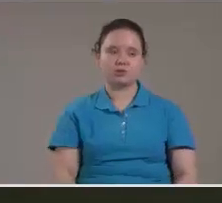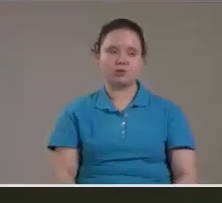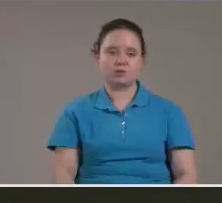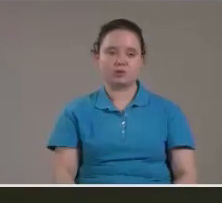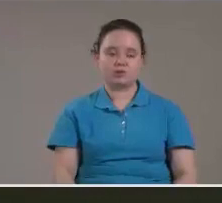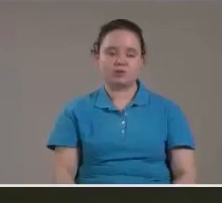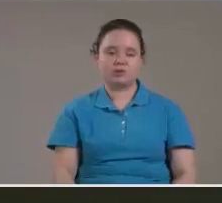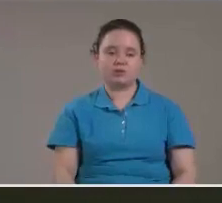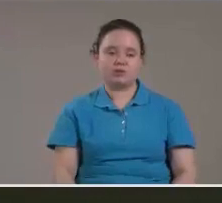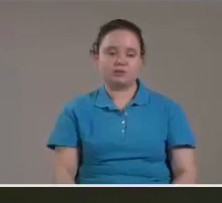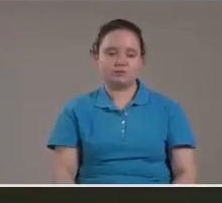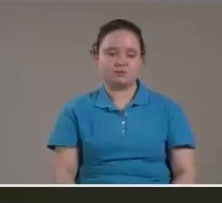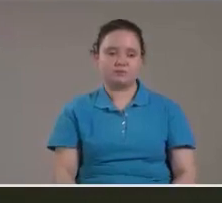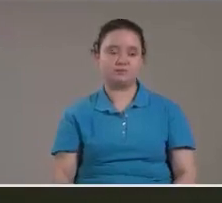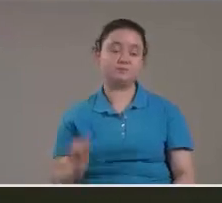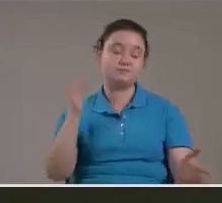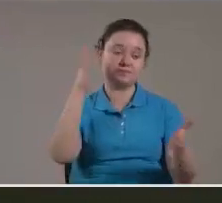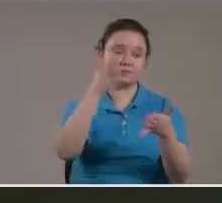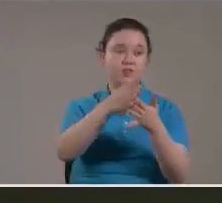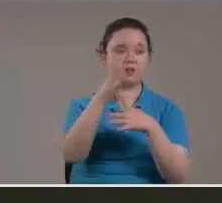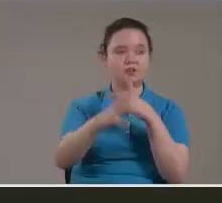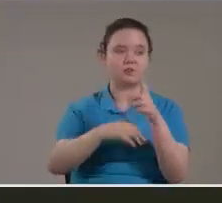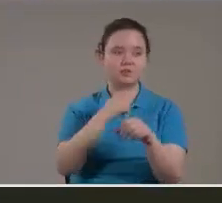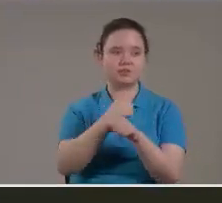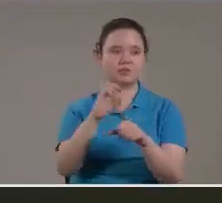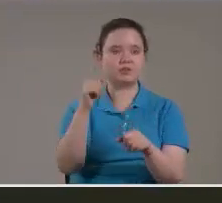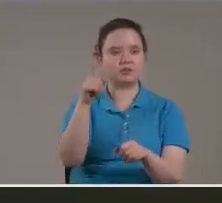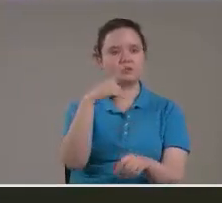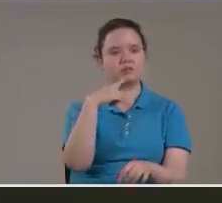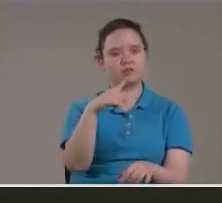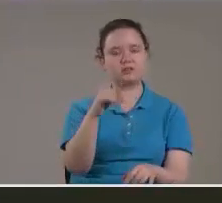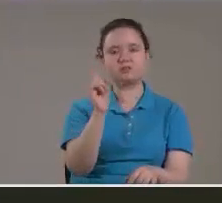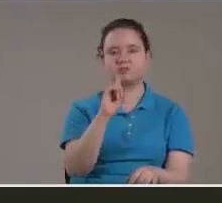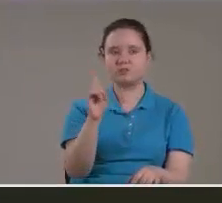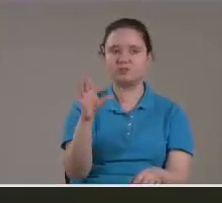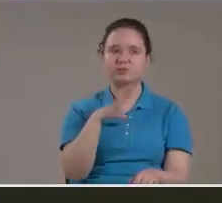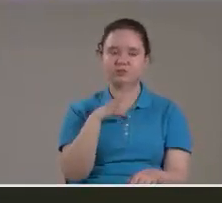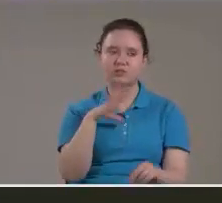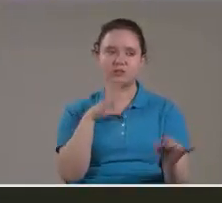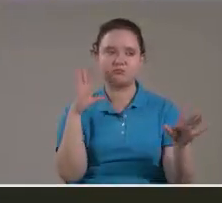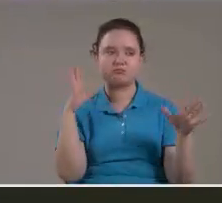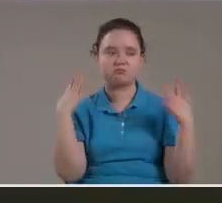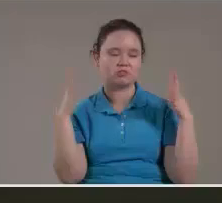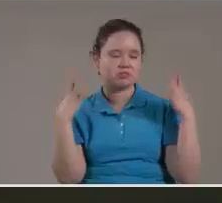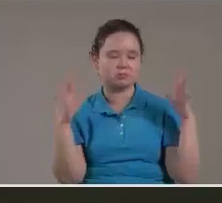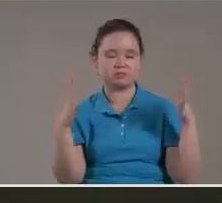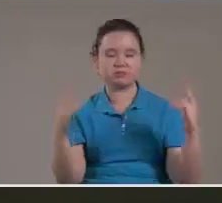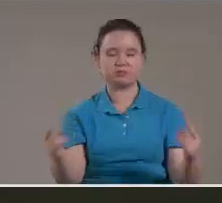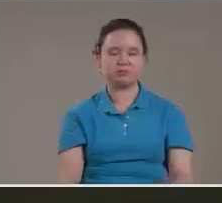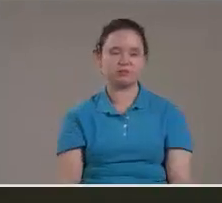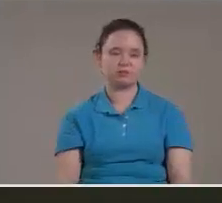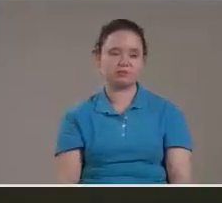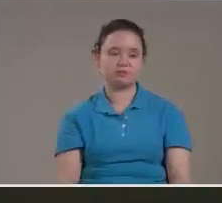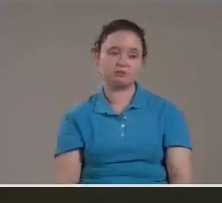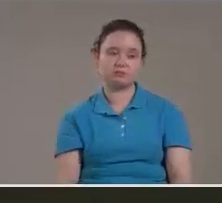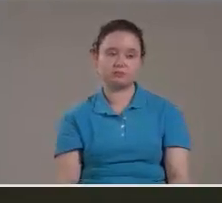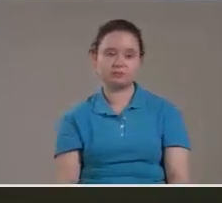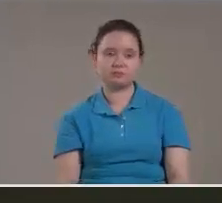¿Qué más? Y llegan los años En los cuales digas No tengo en ellos Contentamiento Ok Paremos aquí